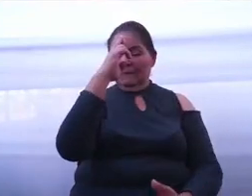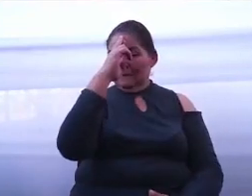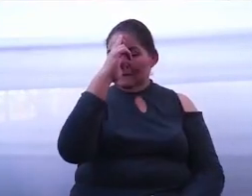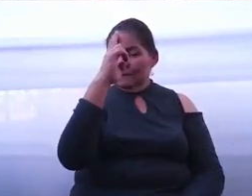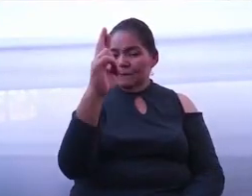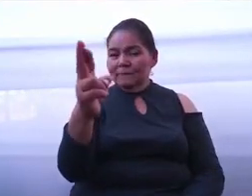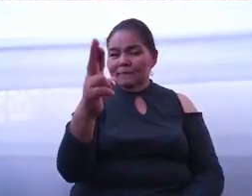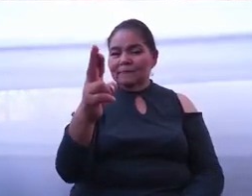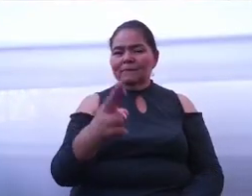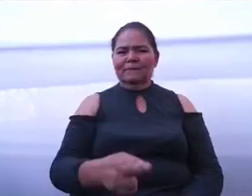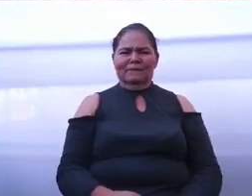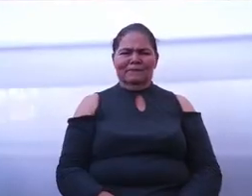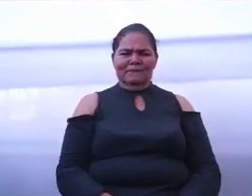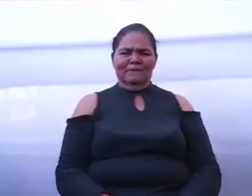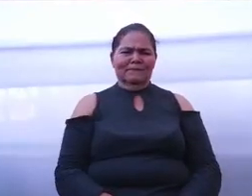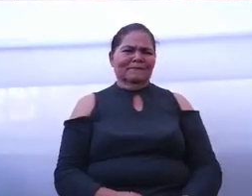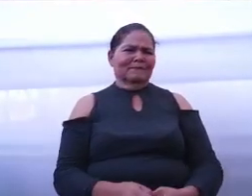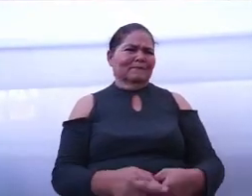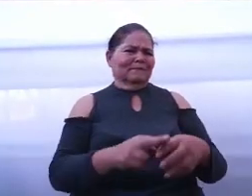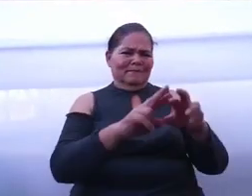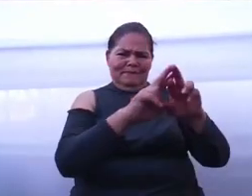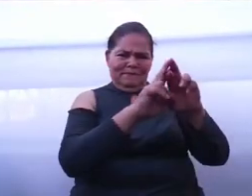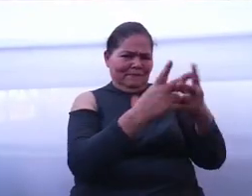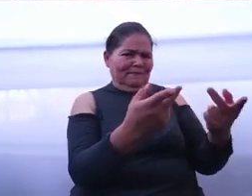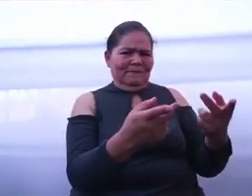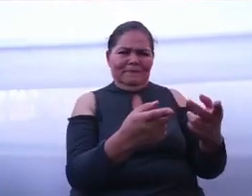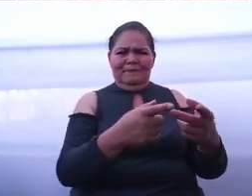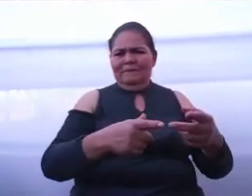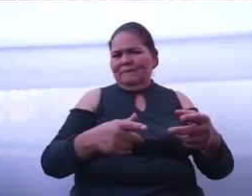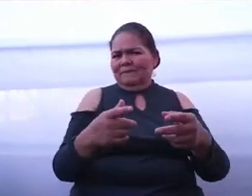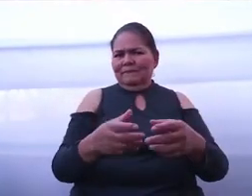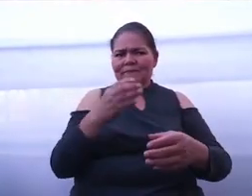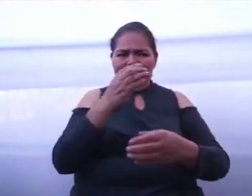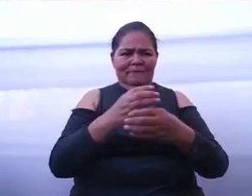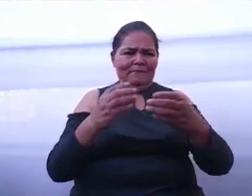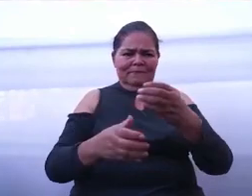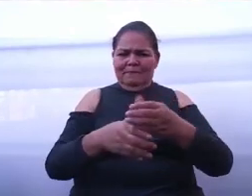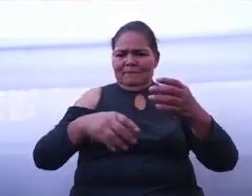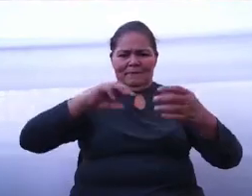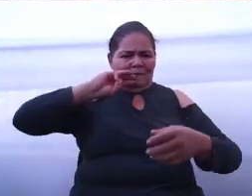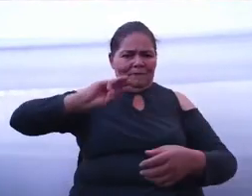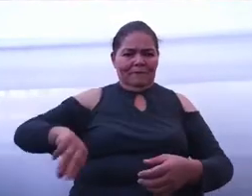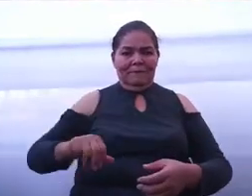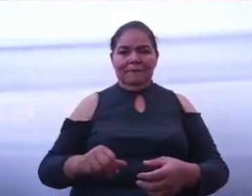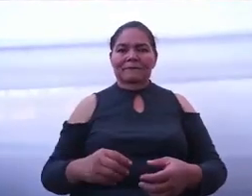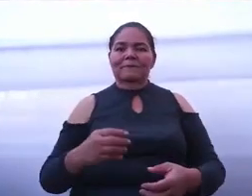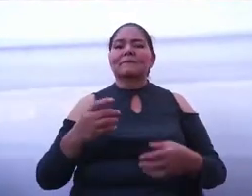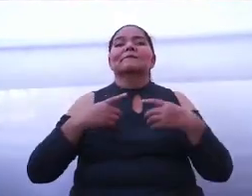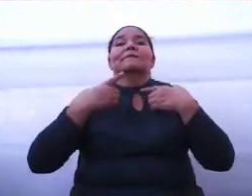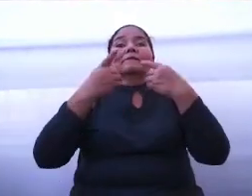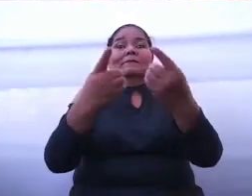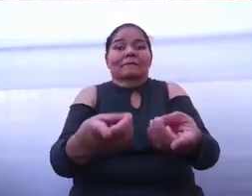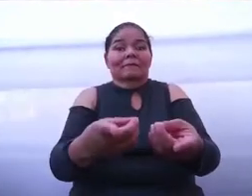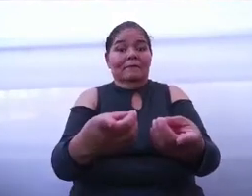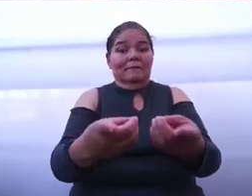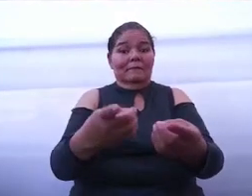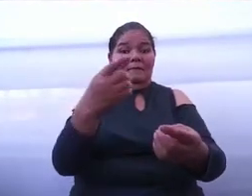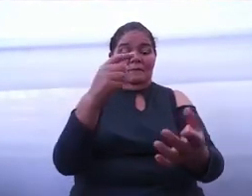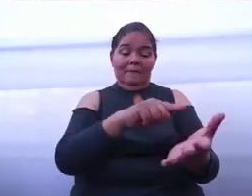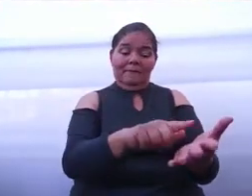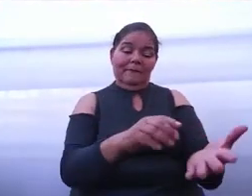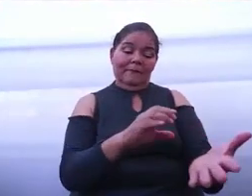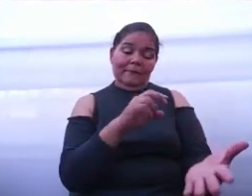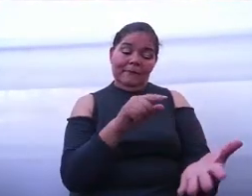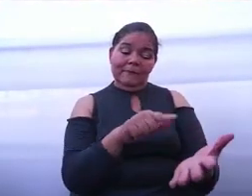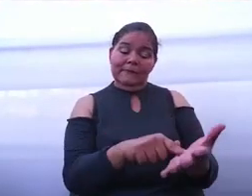corrupción. Es tiempo de dar a un Celaya más justo para los que aquí